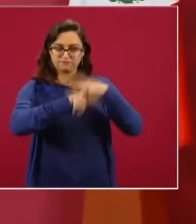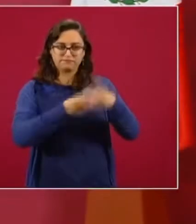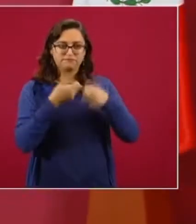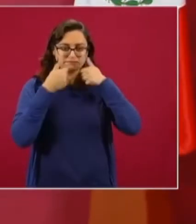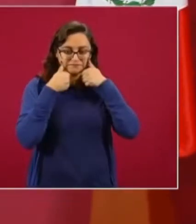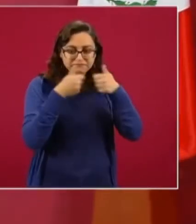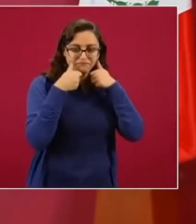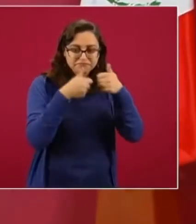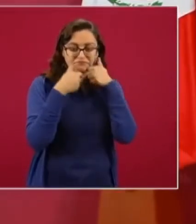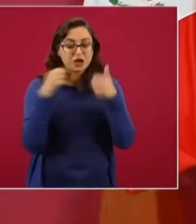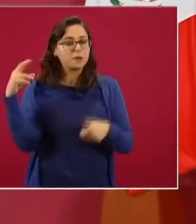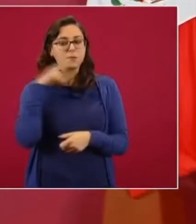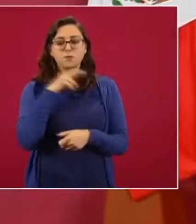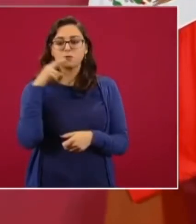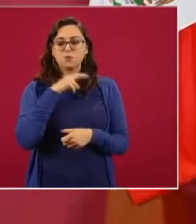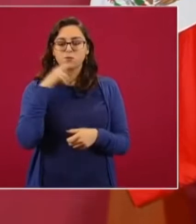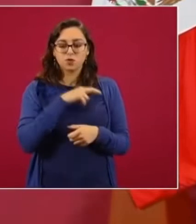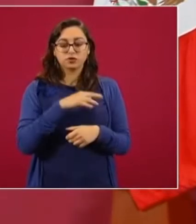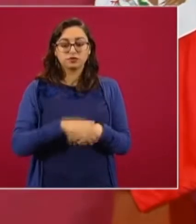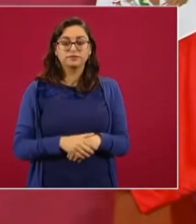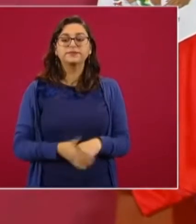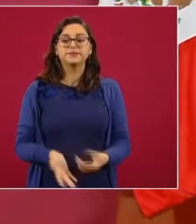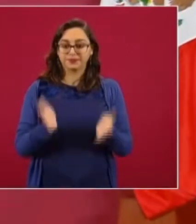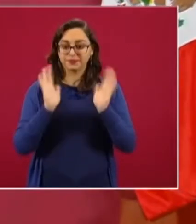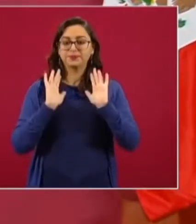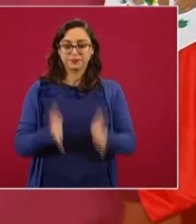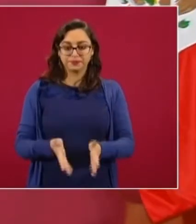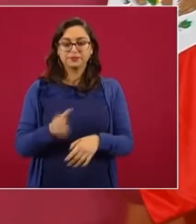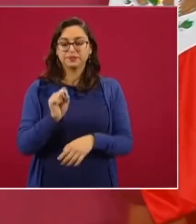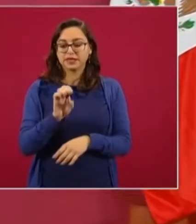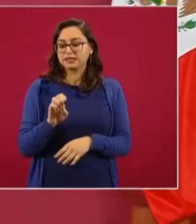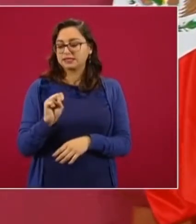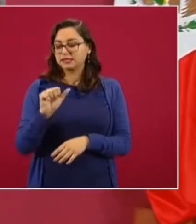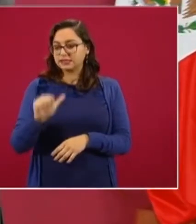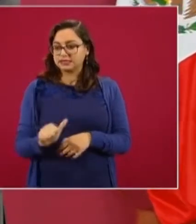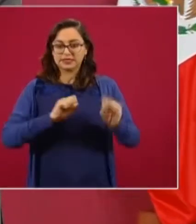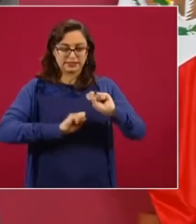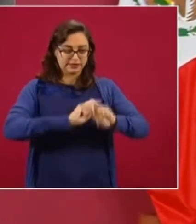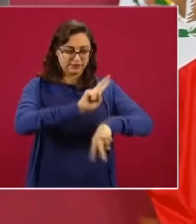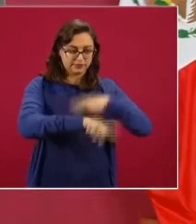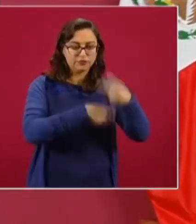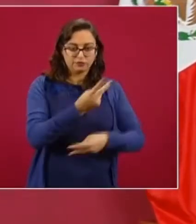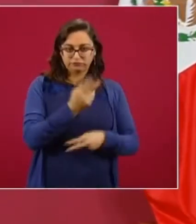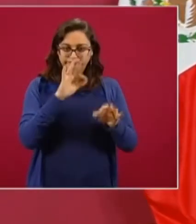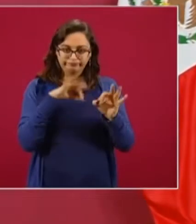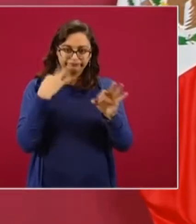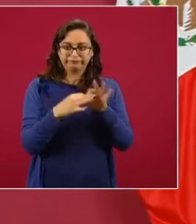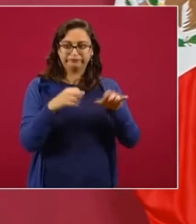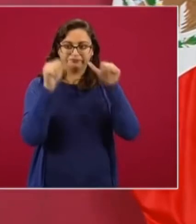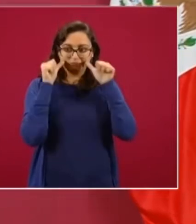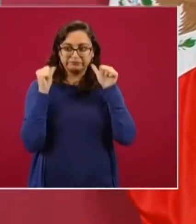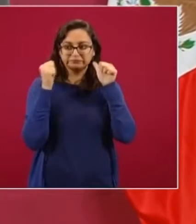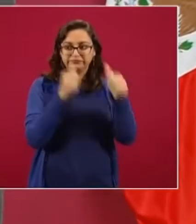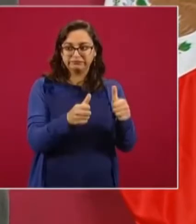pertenece tras los recortes al presupuesto y aseguró que no hay ninguna posibilidad de que se rompa el Pacto Federal. En su conferencia